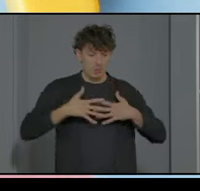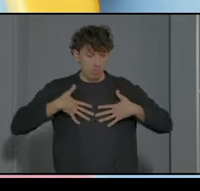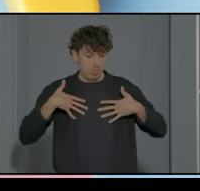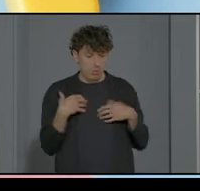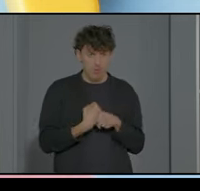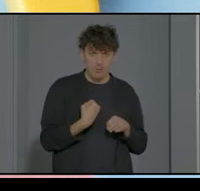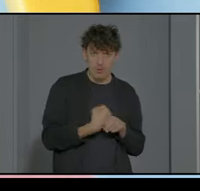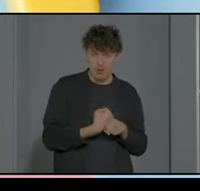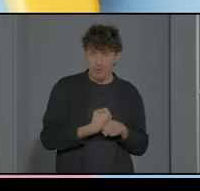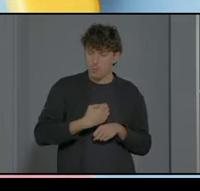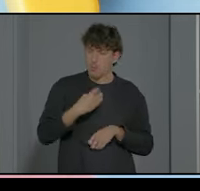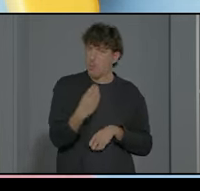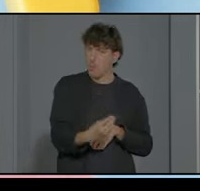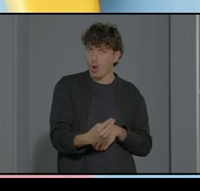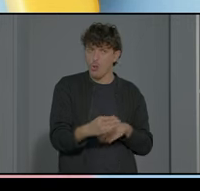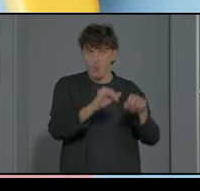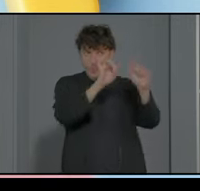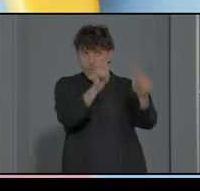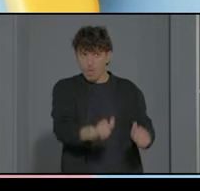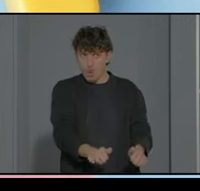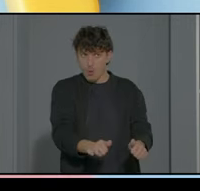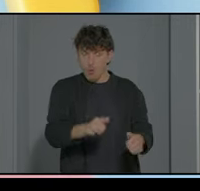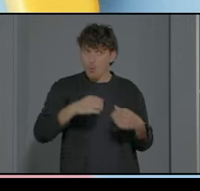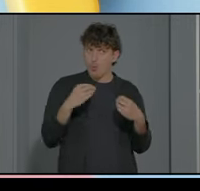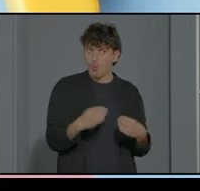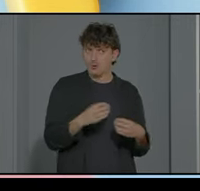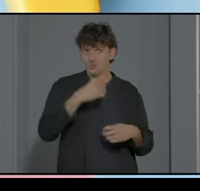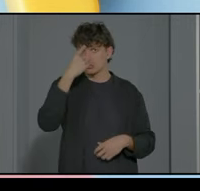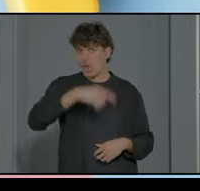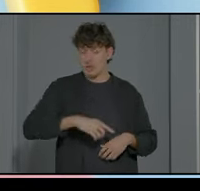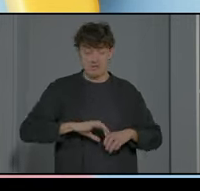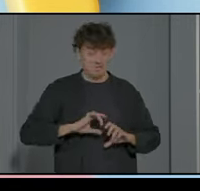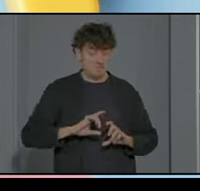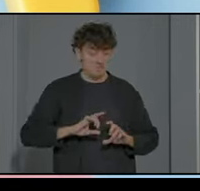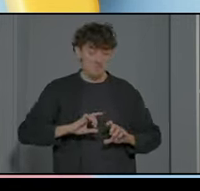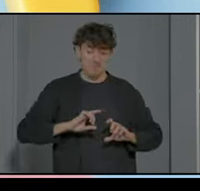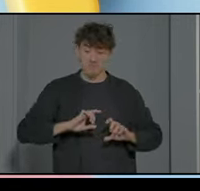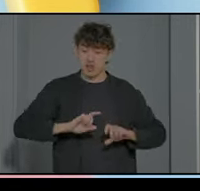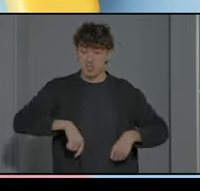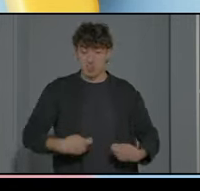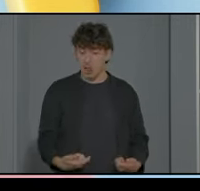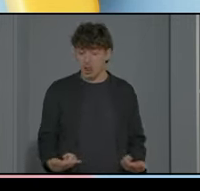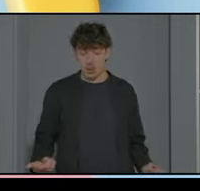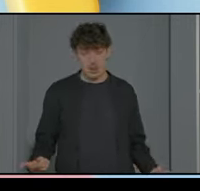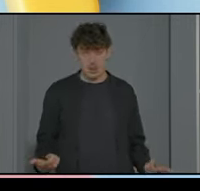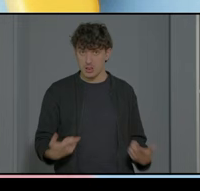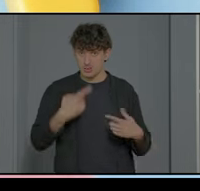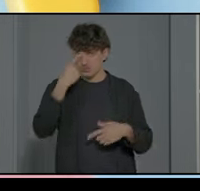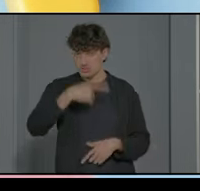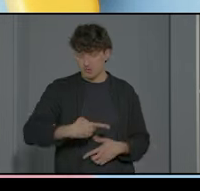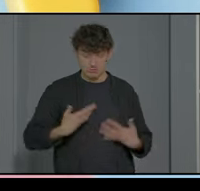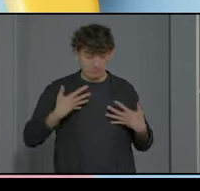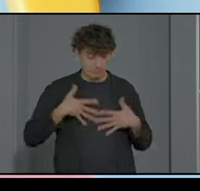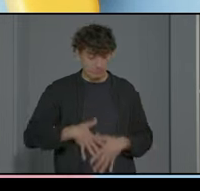son buenos modelos porque saben hacer todo esto de forma natural y aquí en nuestro centro